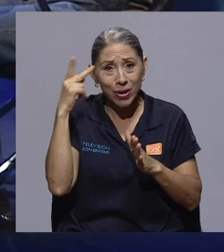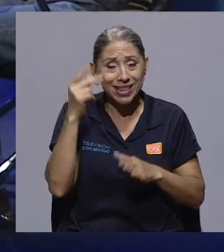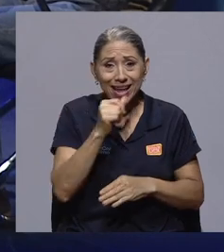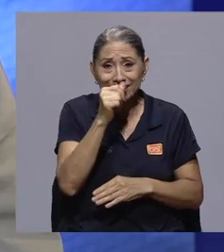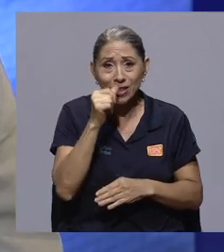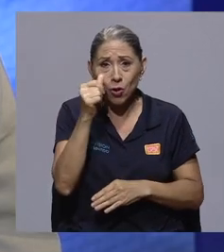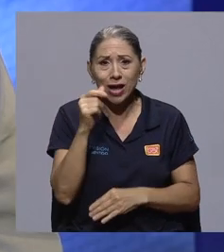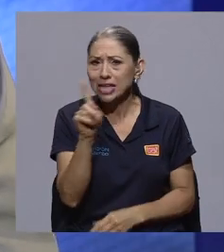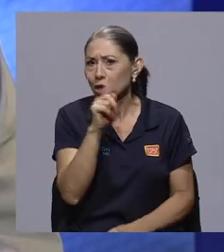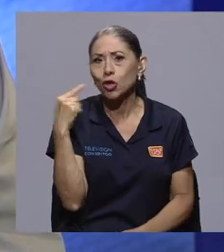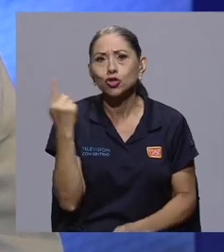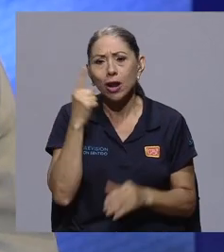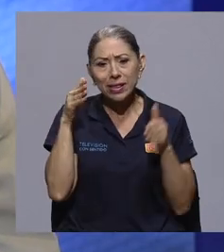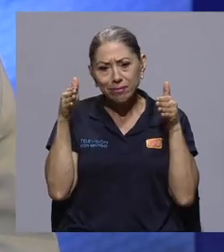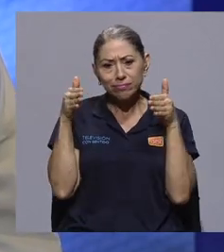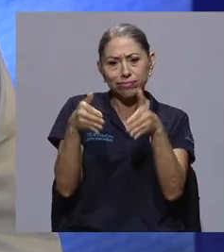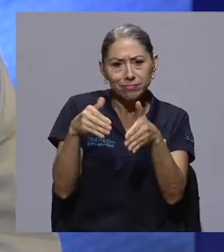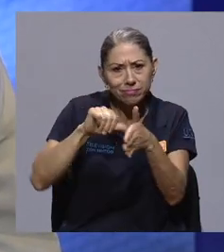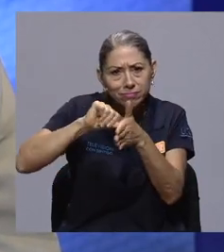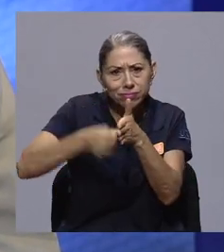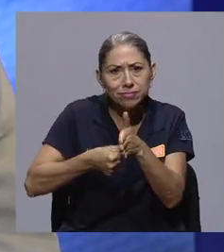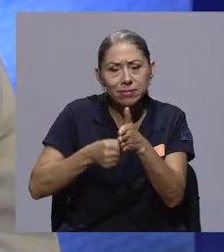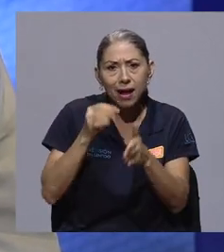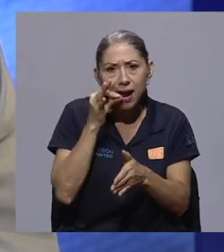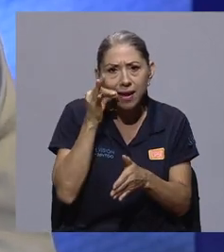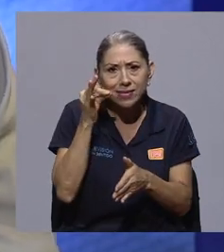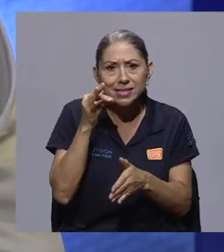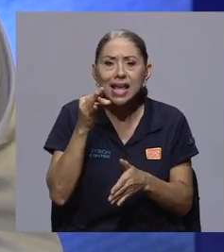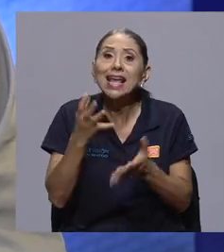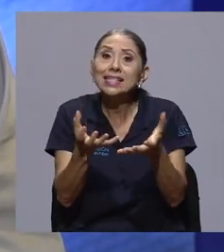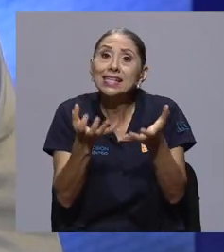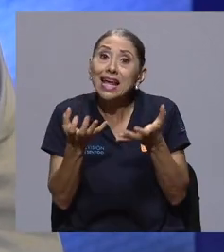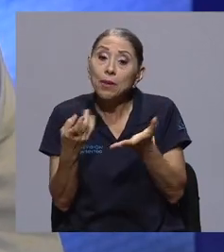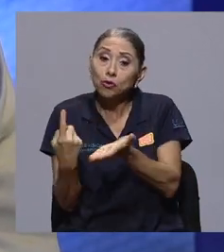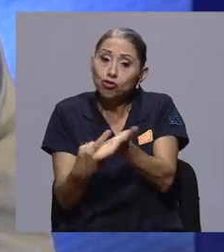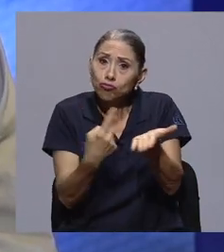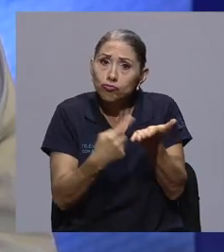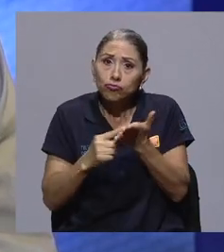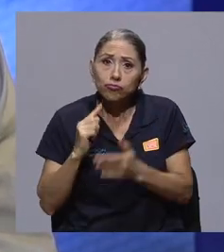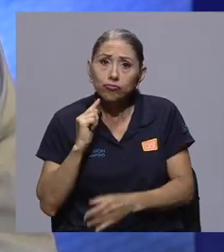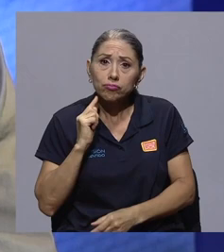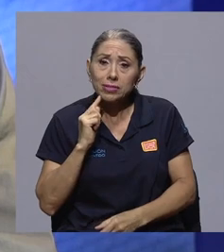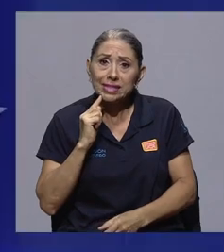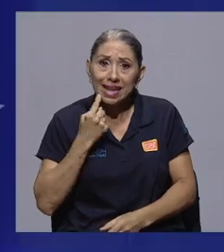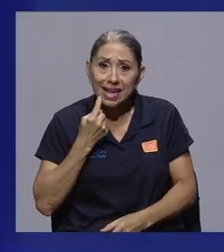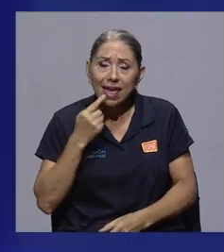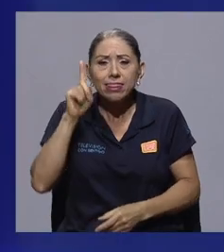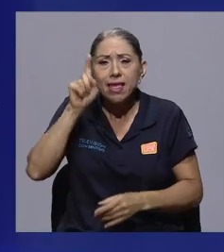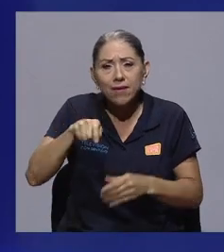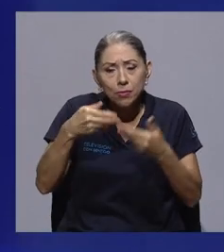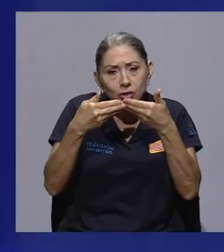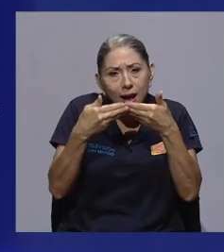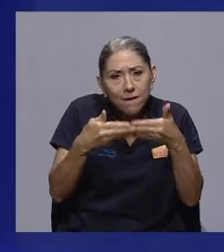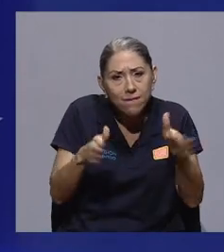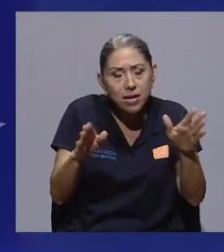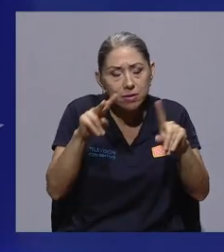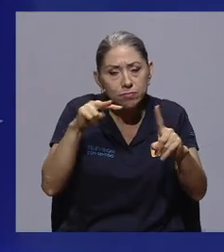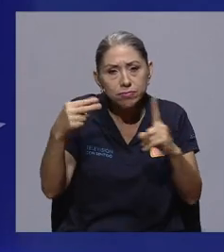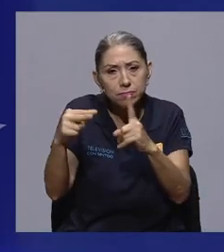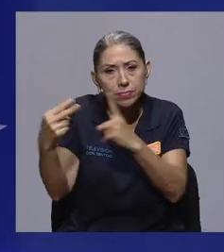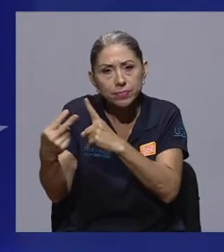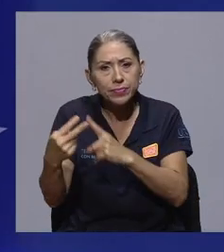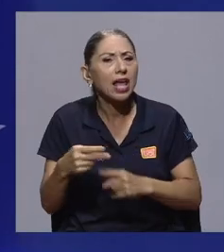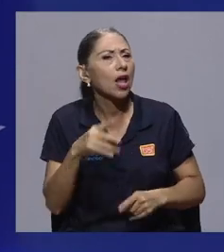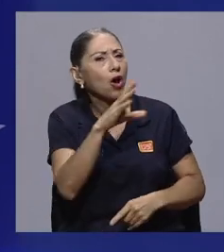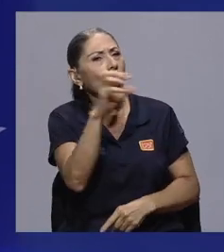solo el cannabis, y que si queremos tener una discusión política seria, deberíamos abrirla a otras áreas. ¿Qué necesita Costa Rica para centrar